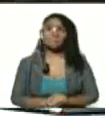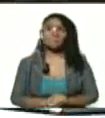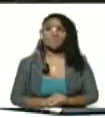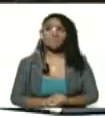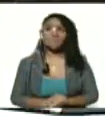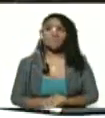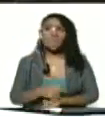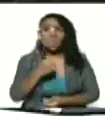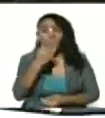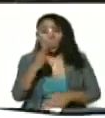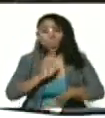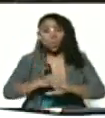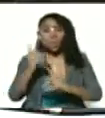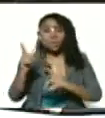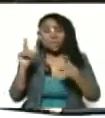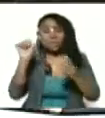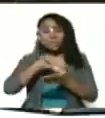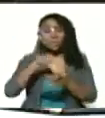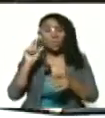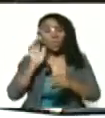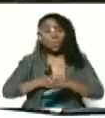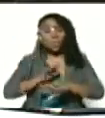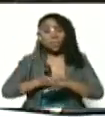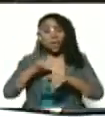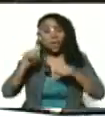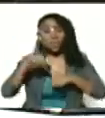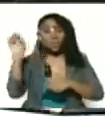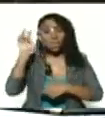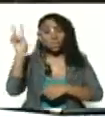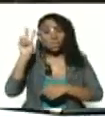Bueno, porque en medio de la circunstancia, en el caso de Venezuela,